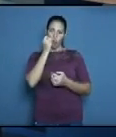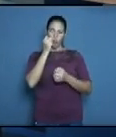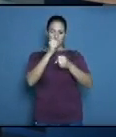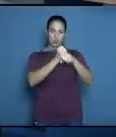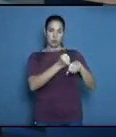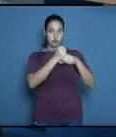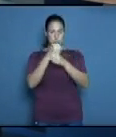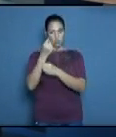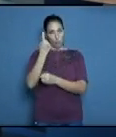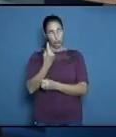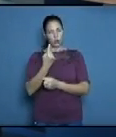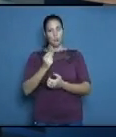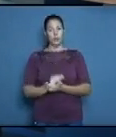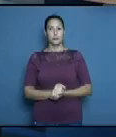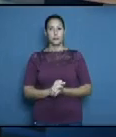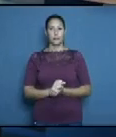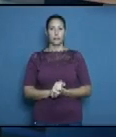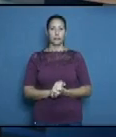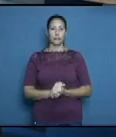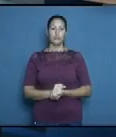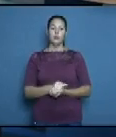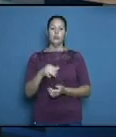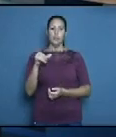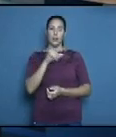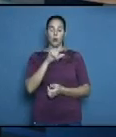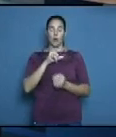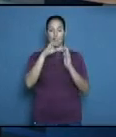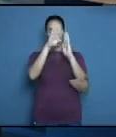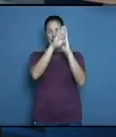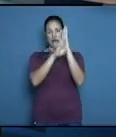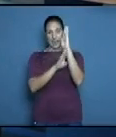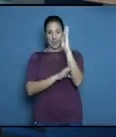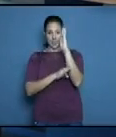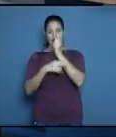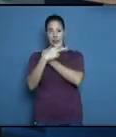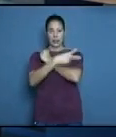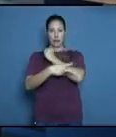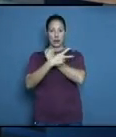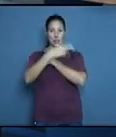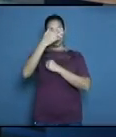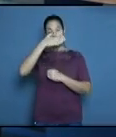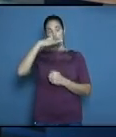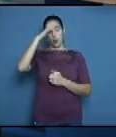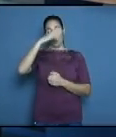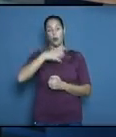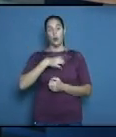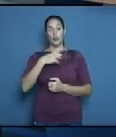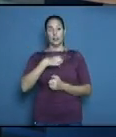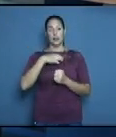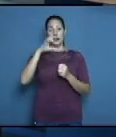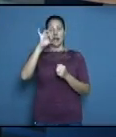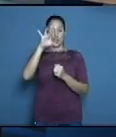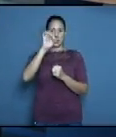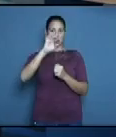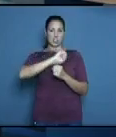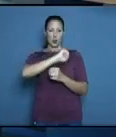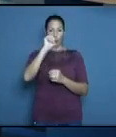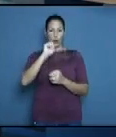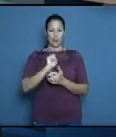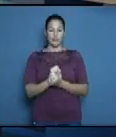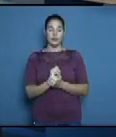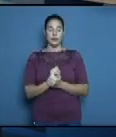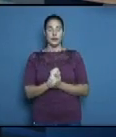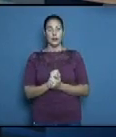cubana culminó este jueves en el escaño 15 del medallero gracias a 5 coronas 3 subtítulos y 4